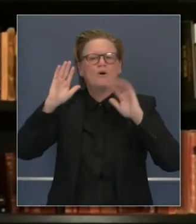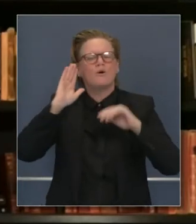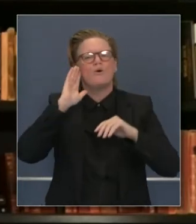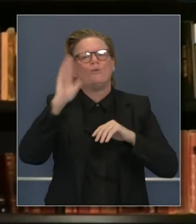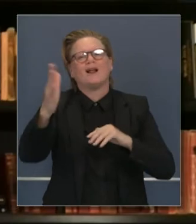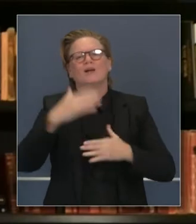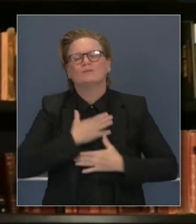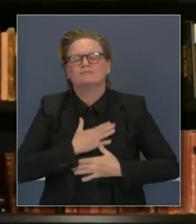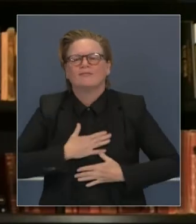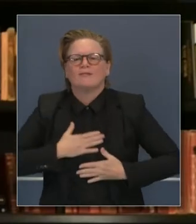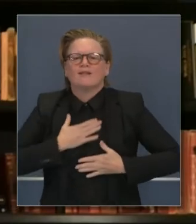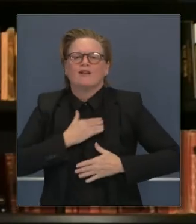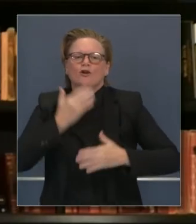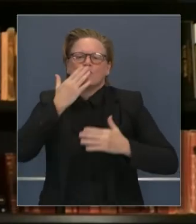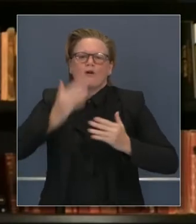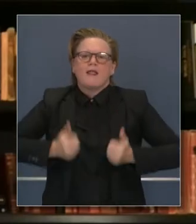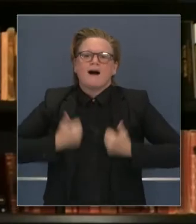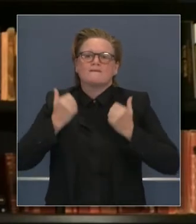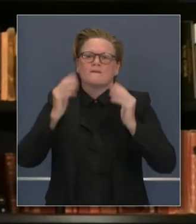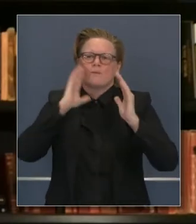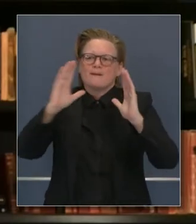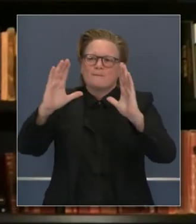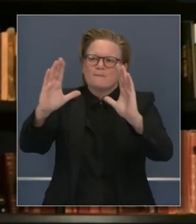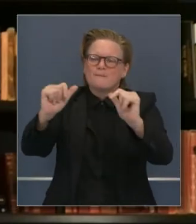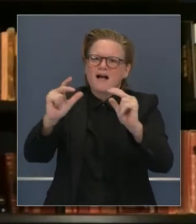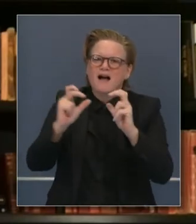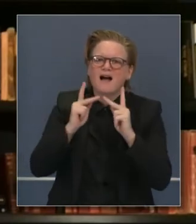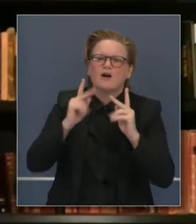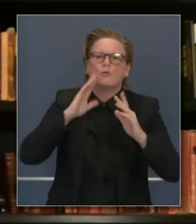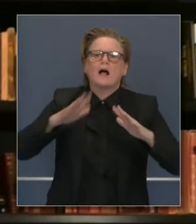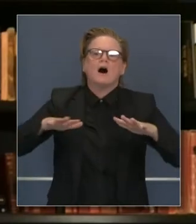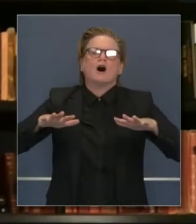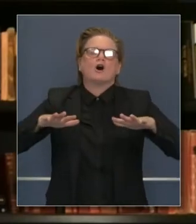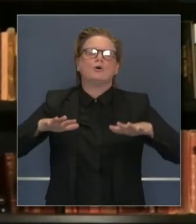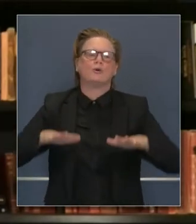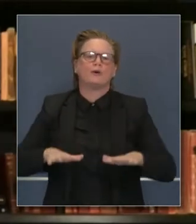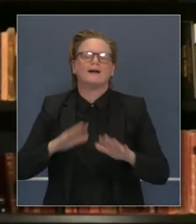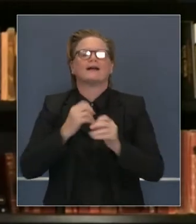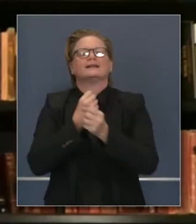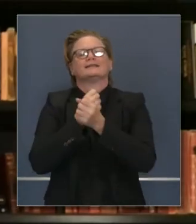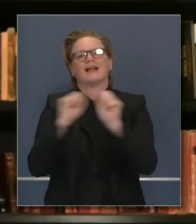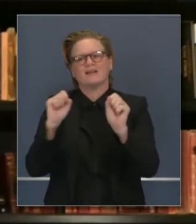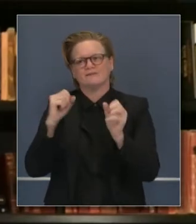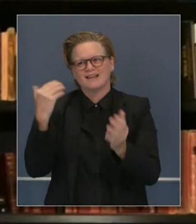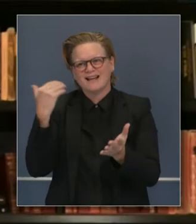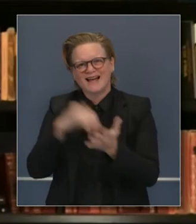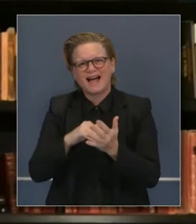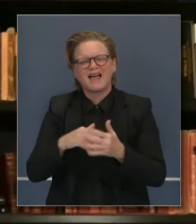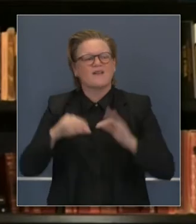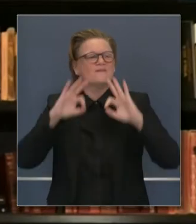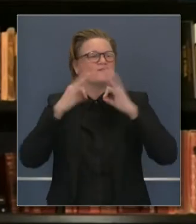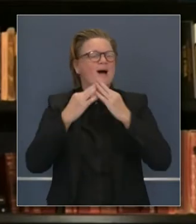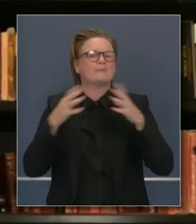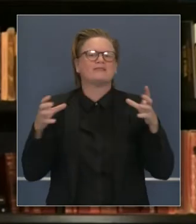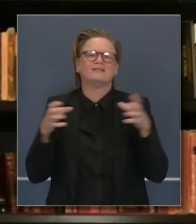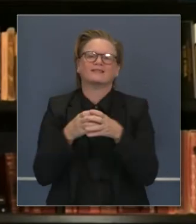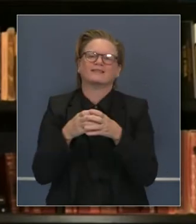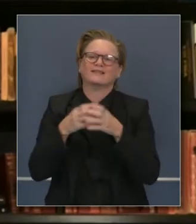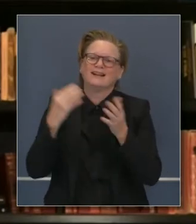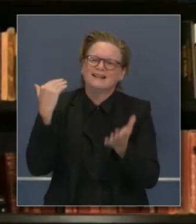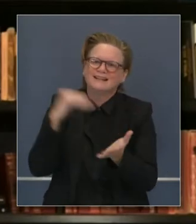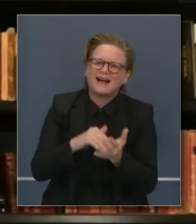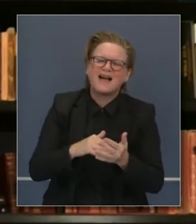Cualquier Y todos veremos la recompensa sabiendo que hemos salvado la vida de